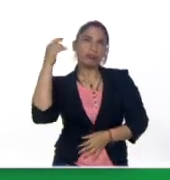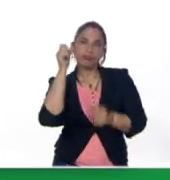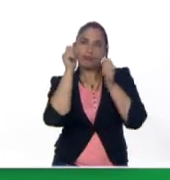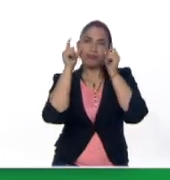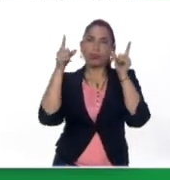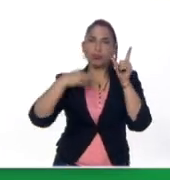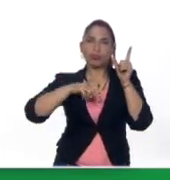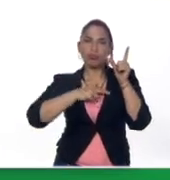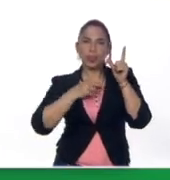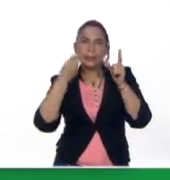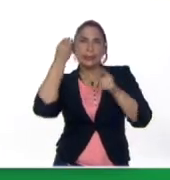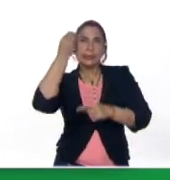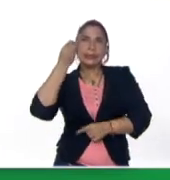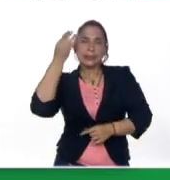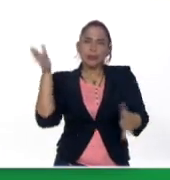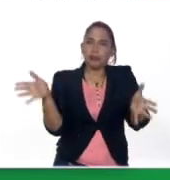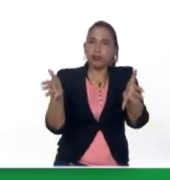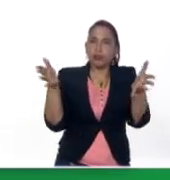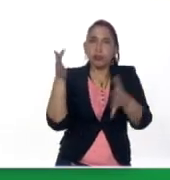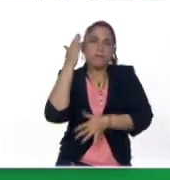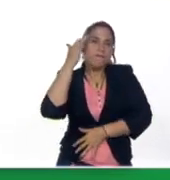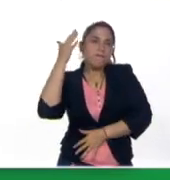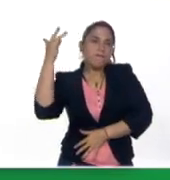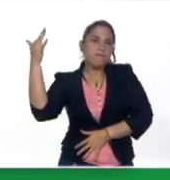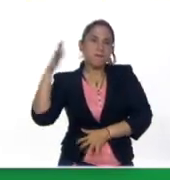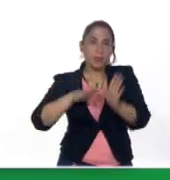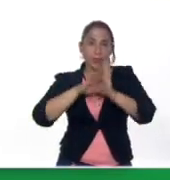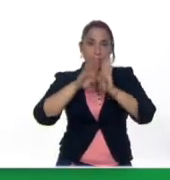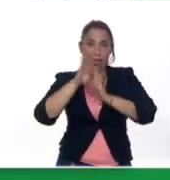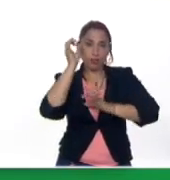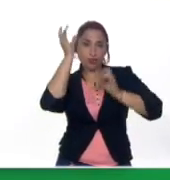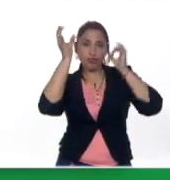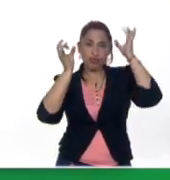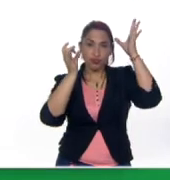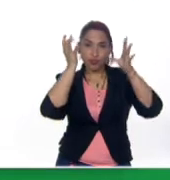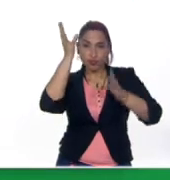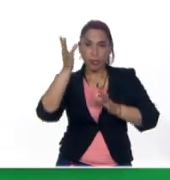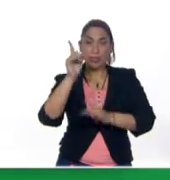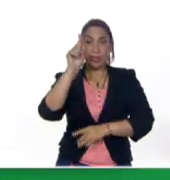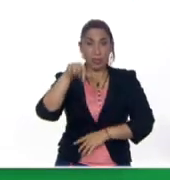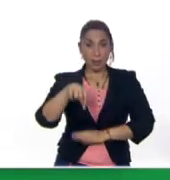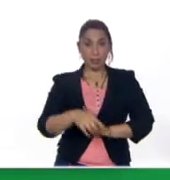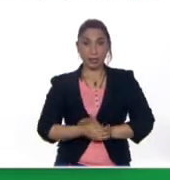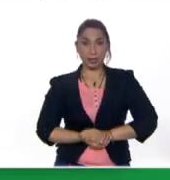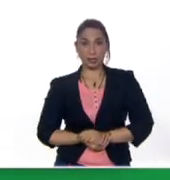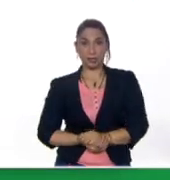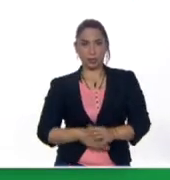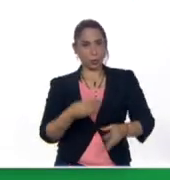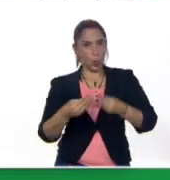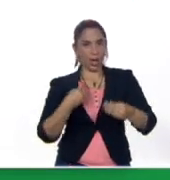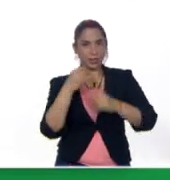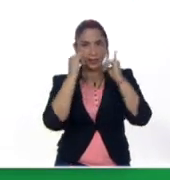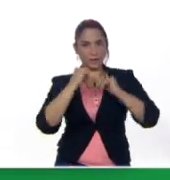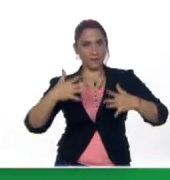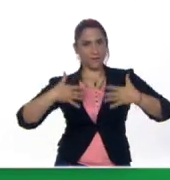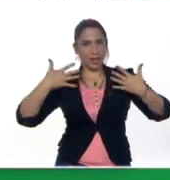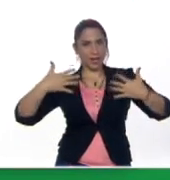curiosidad, estimula la imaginación y desarrolla la creatividad, pero sobre todo nos hace felices.